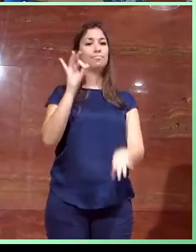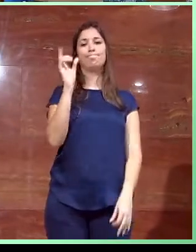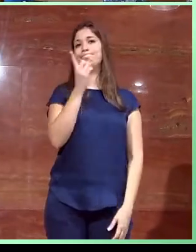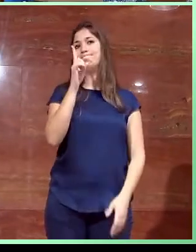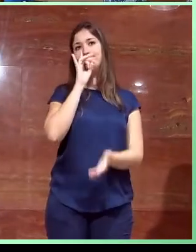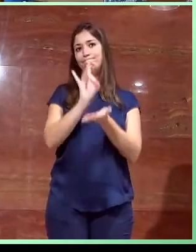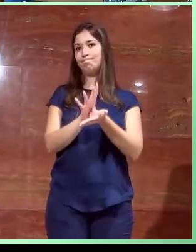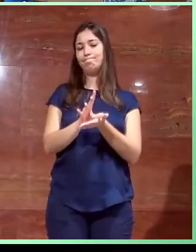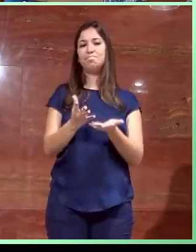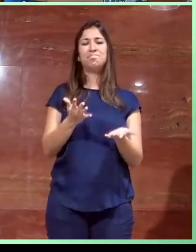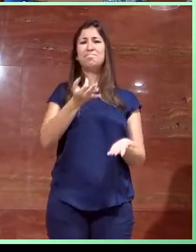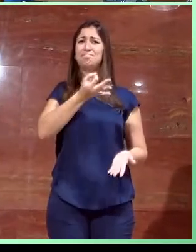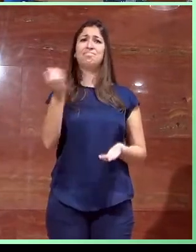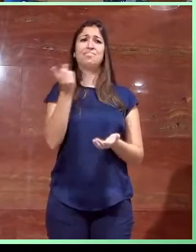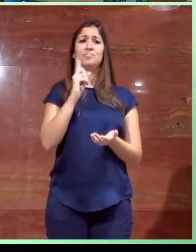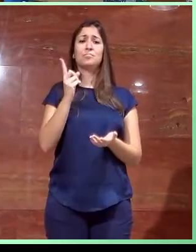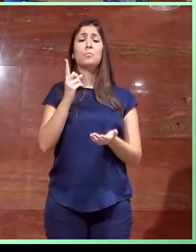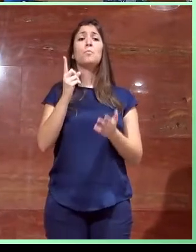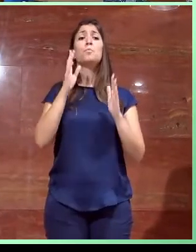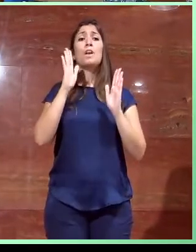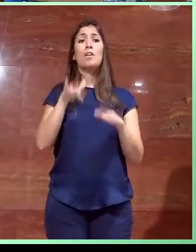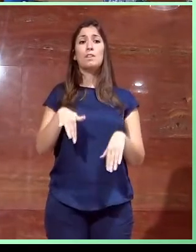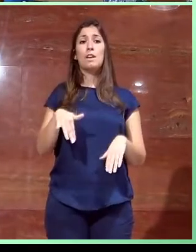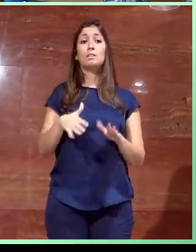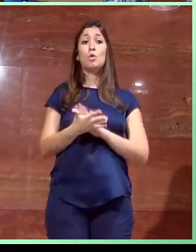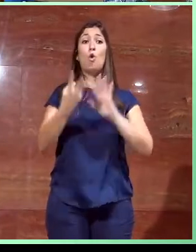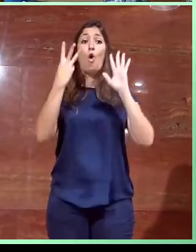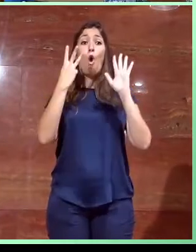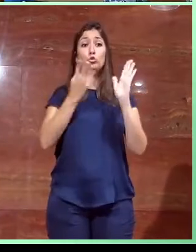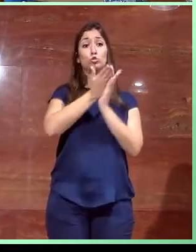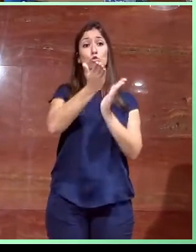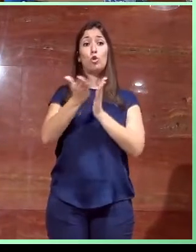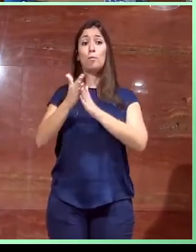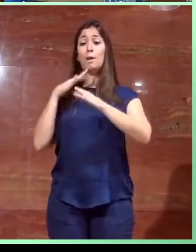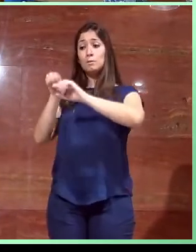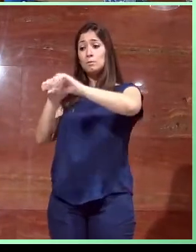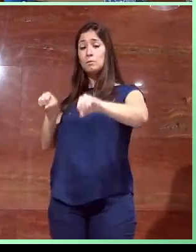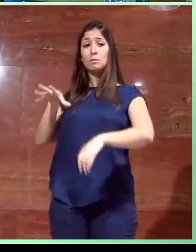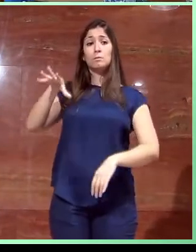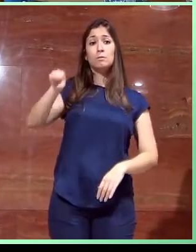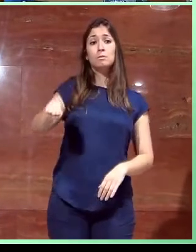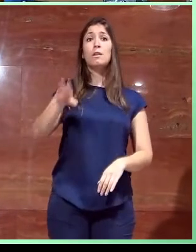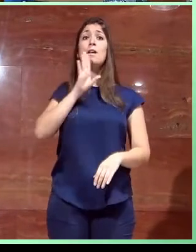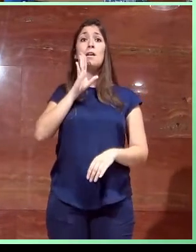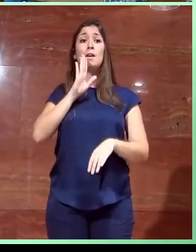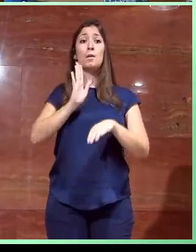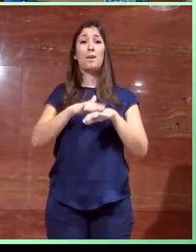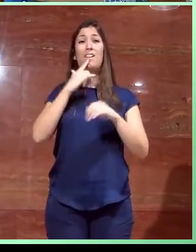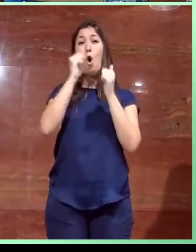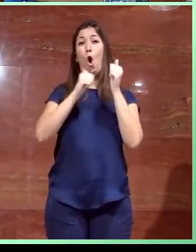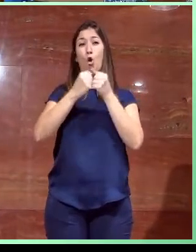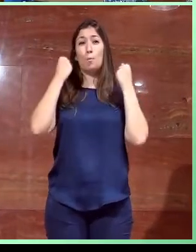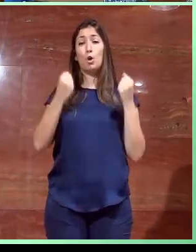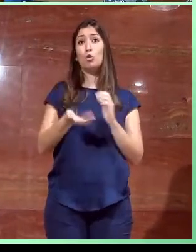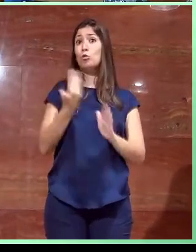estimó como no conveniente la posibilidad de eliminar uno de los ocho soportes que sujetan o que soportan esa marquesina de hormigón, ¿no?